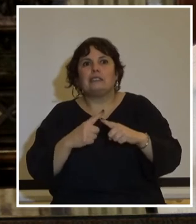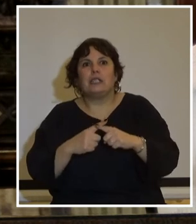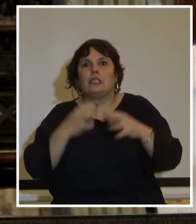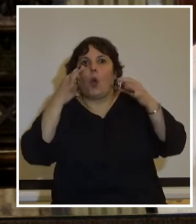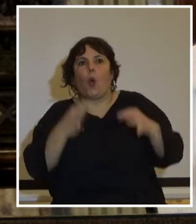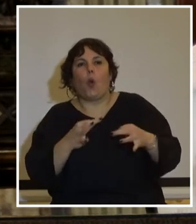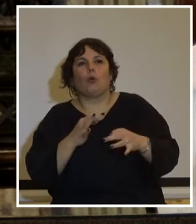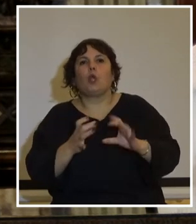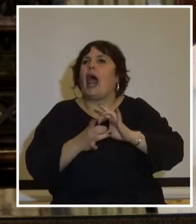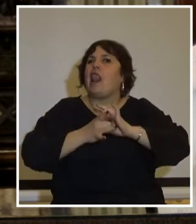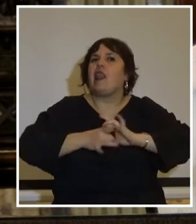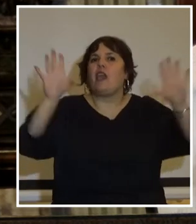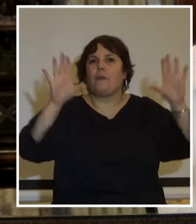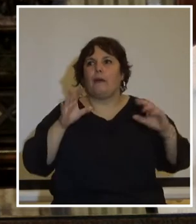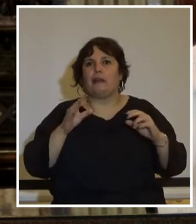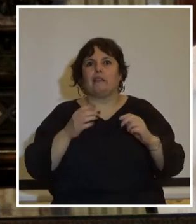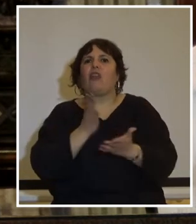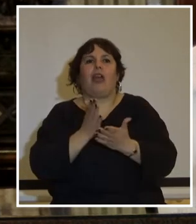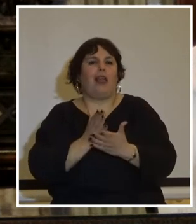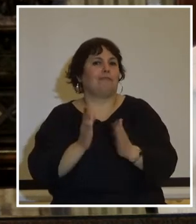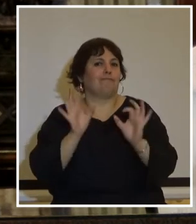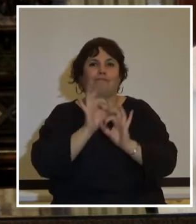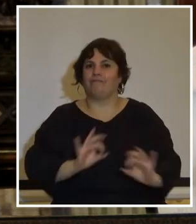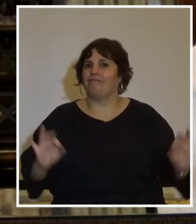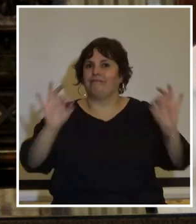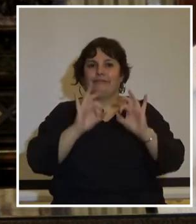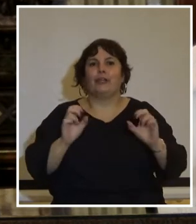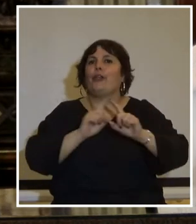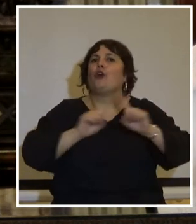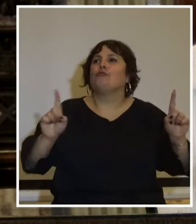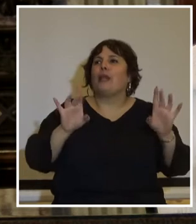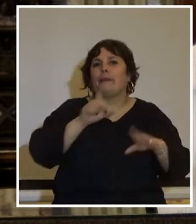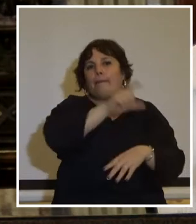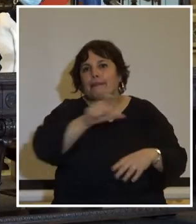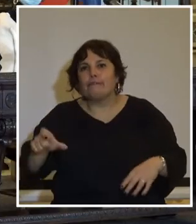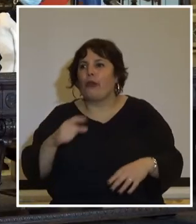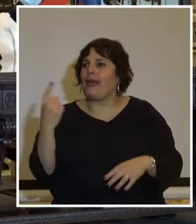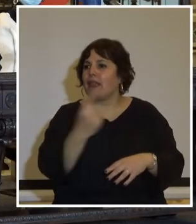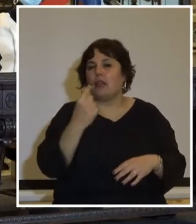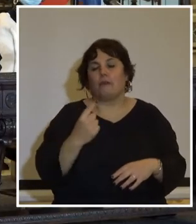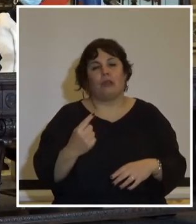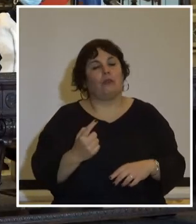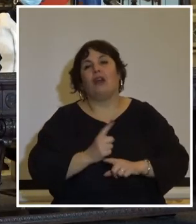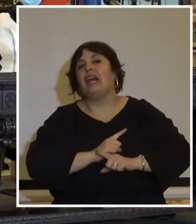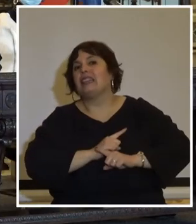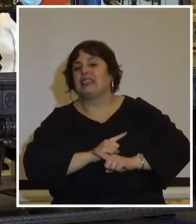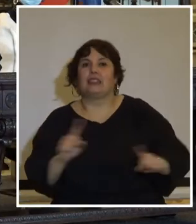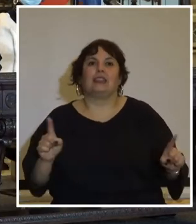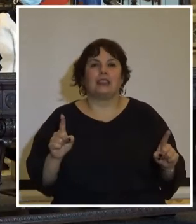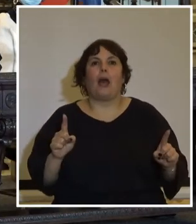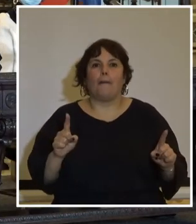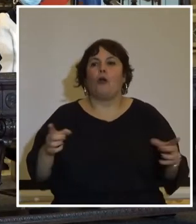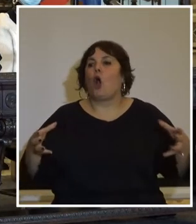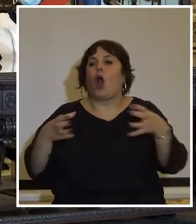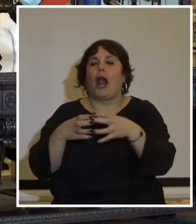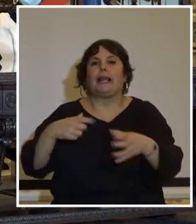de la libertad y de los derechos no solamente de las personas de los individuos sino tampoco de los